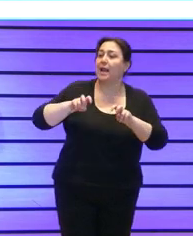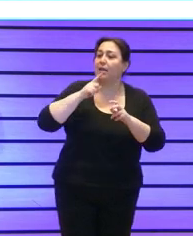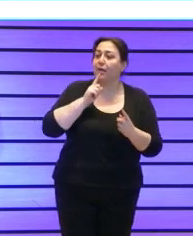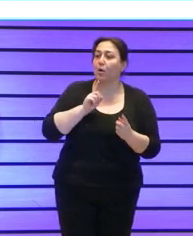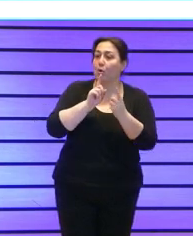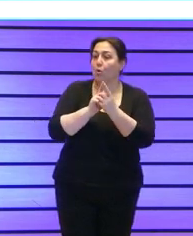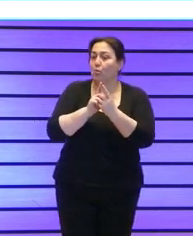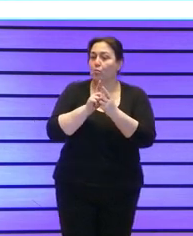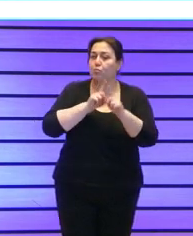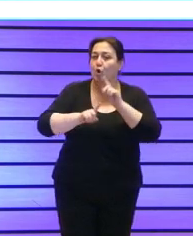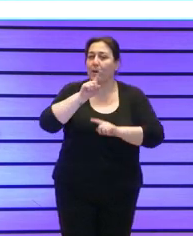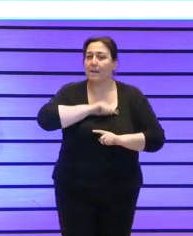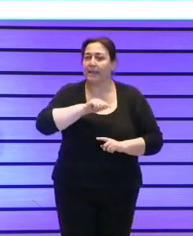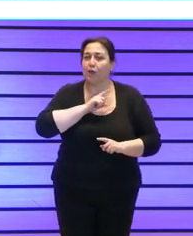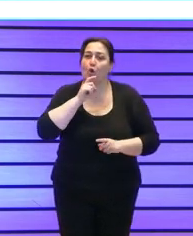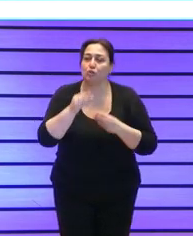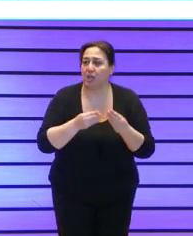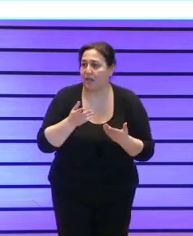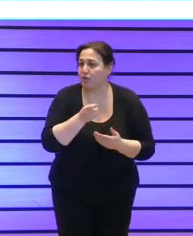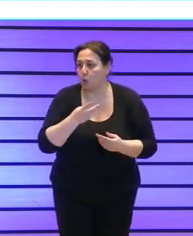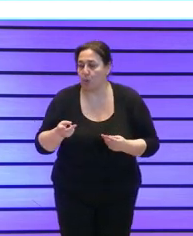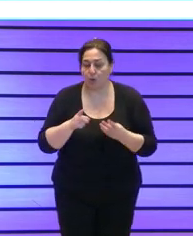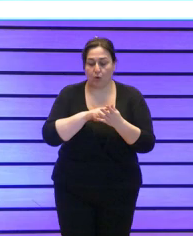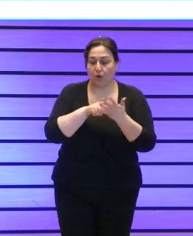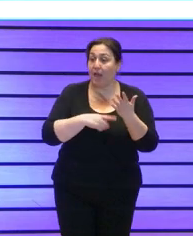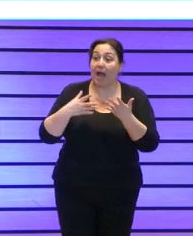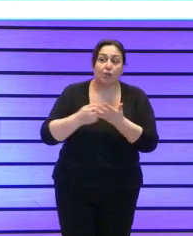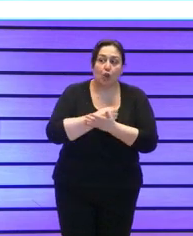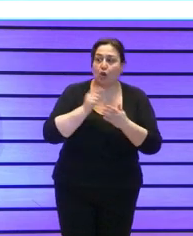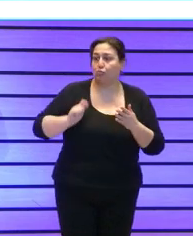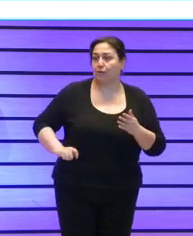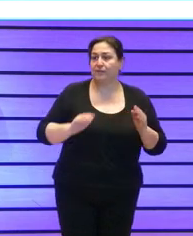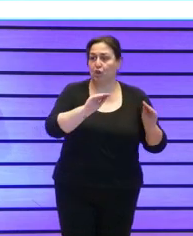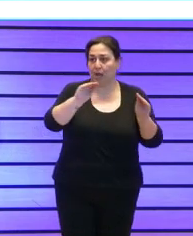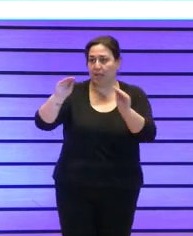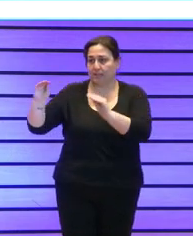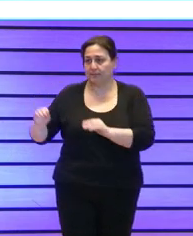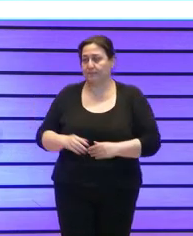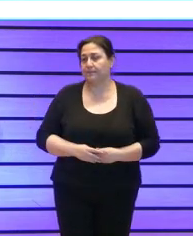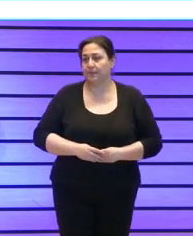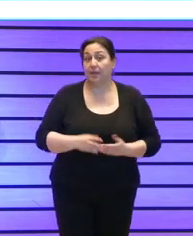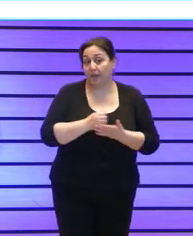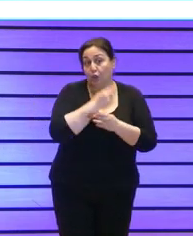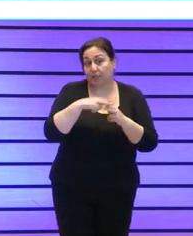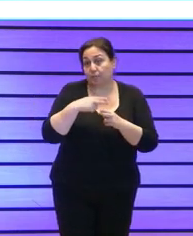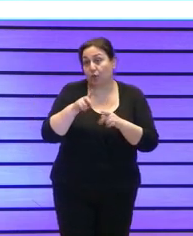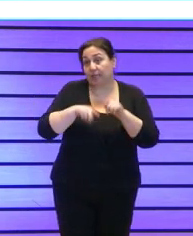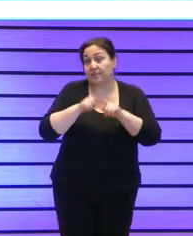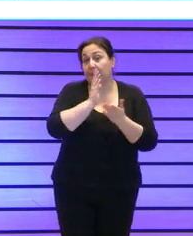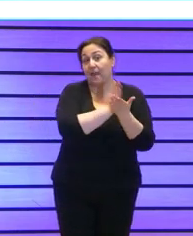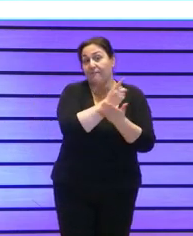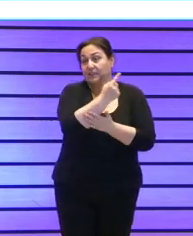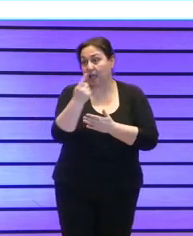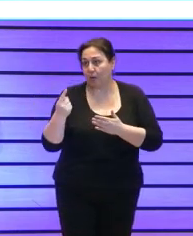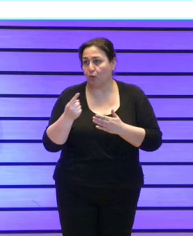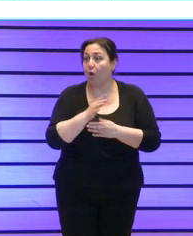ante un dilema ético a todos los profesionales y de todas las políticas que le afectan además de tener la